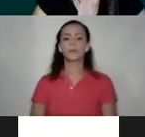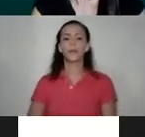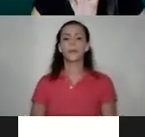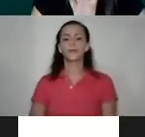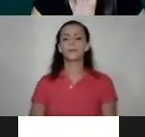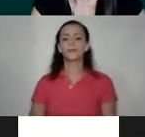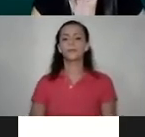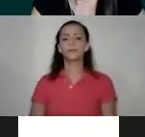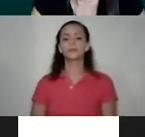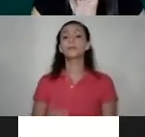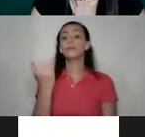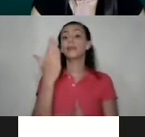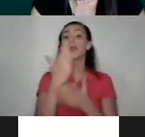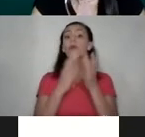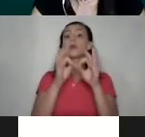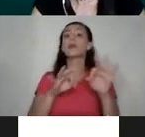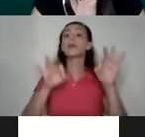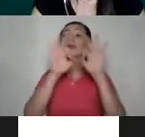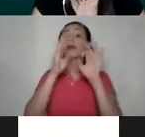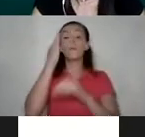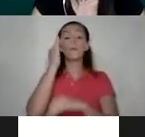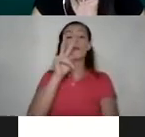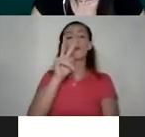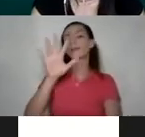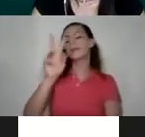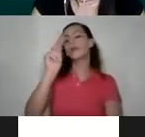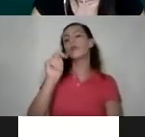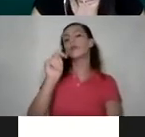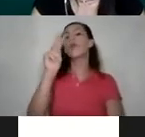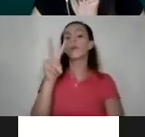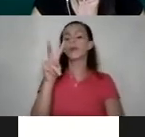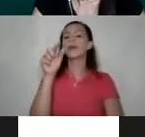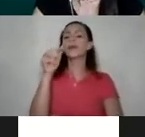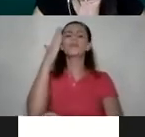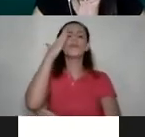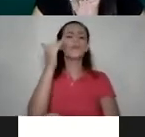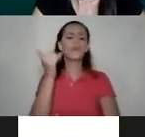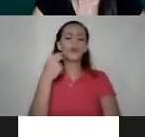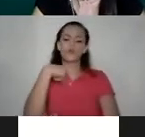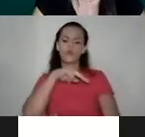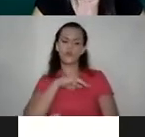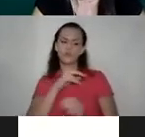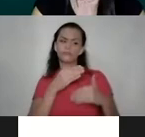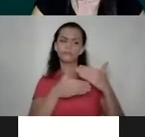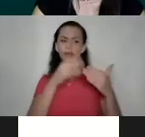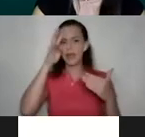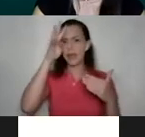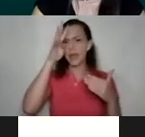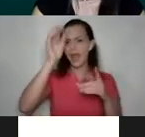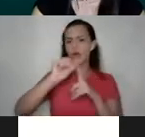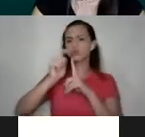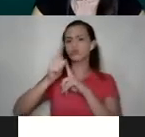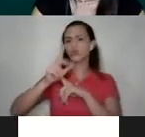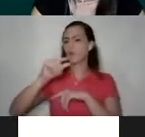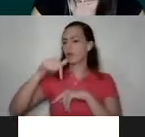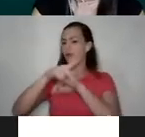Y algo importante también, ¿por qué el 25 de noviembre? Es porque hemos creado como sociedades, no solo en nuestro país,